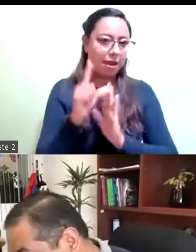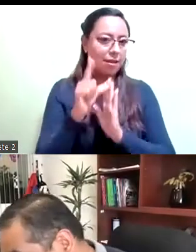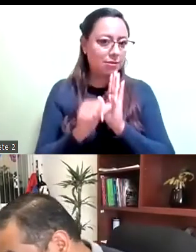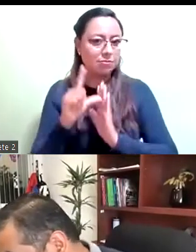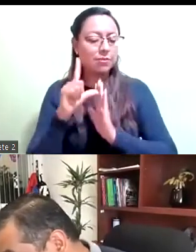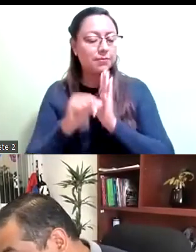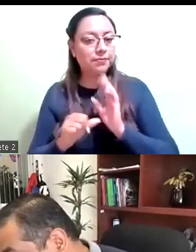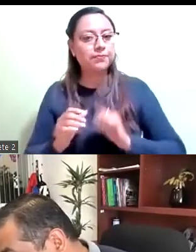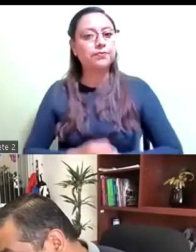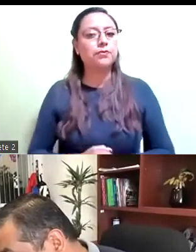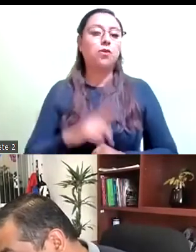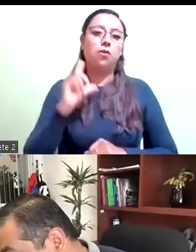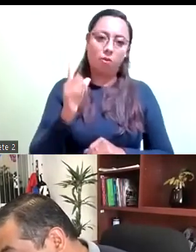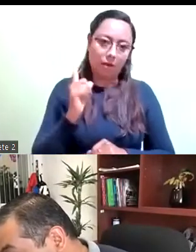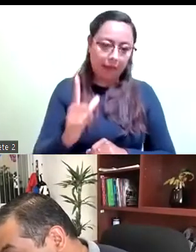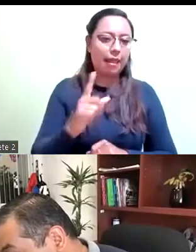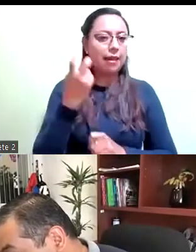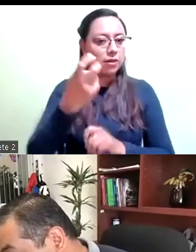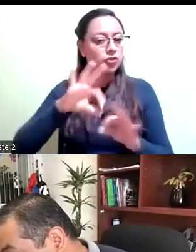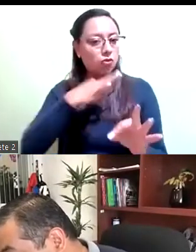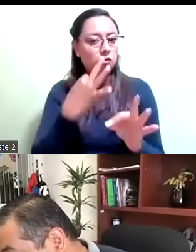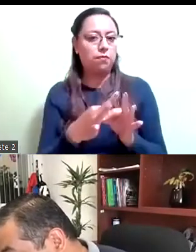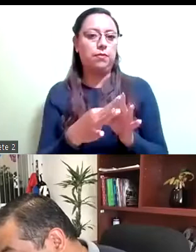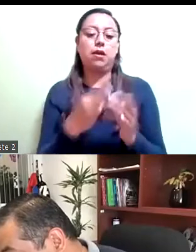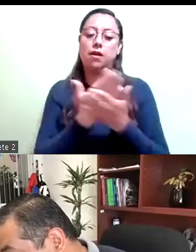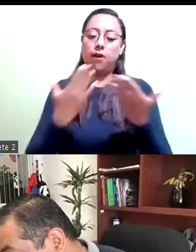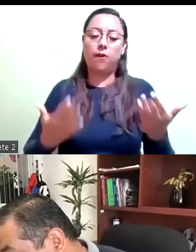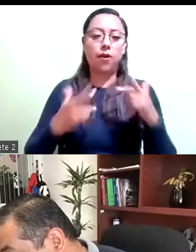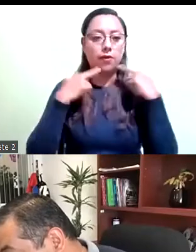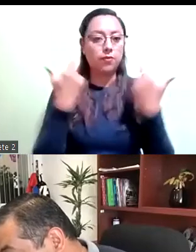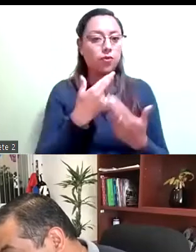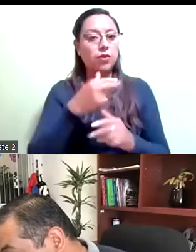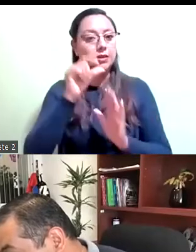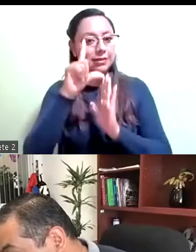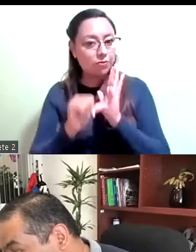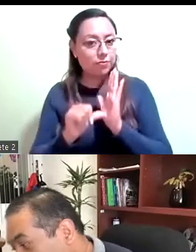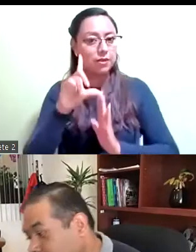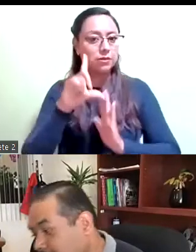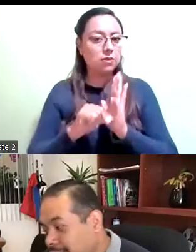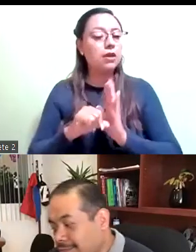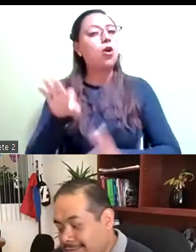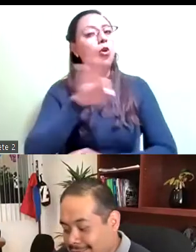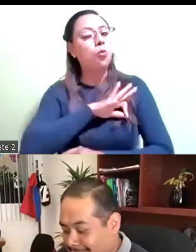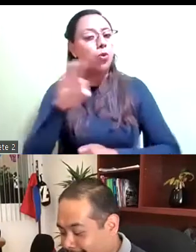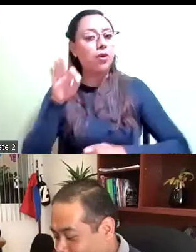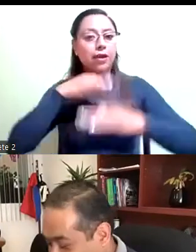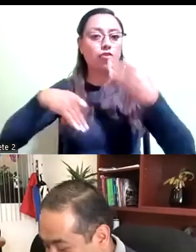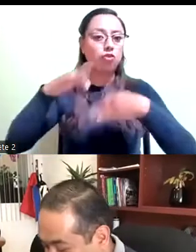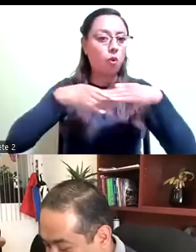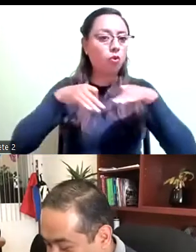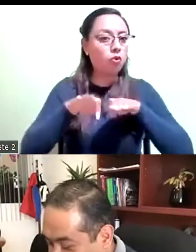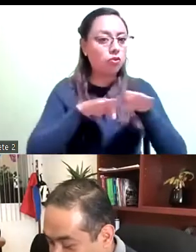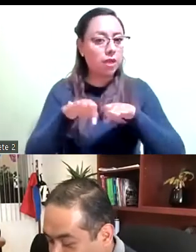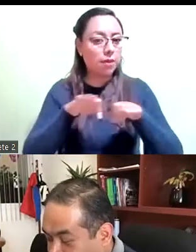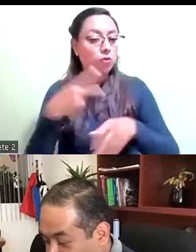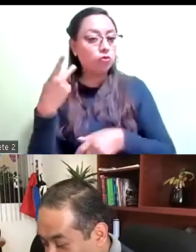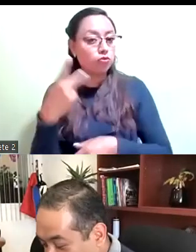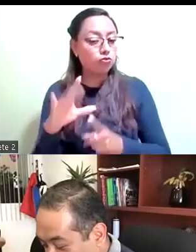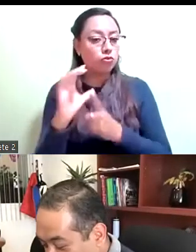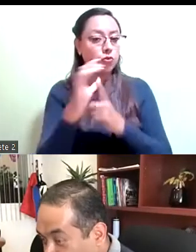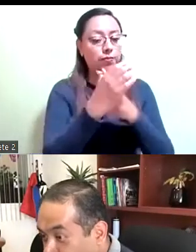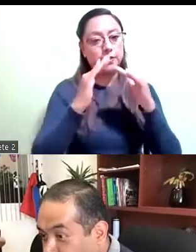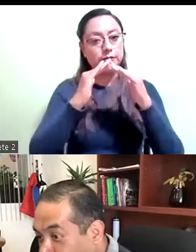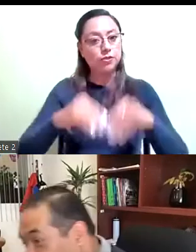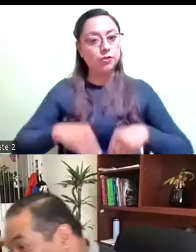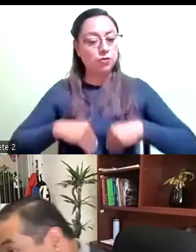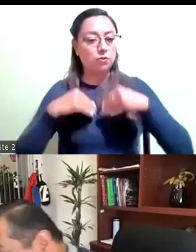cumpla. Y más allá de que se cumplan o no las sesiones mensuales, de que se desahoguen todos los trabajos de la comisión de vivienda, porque